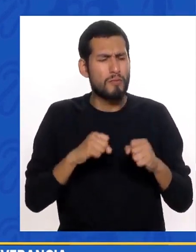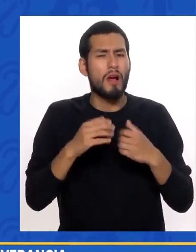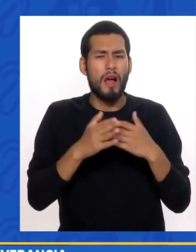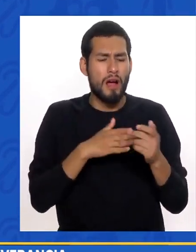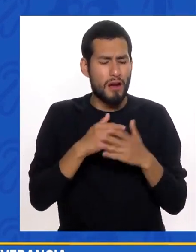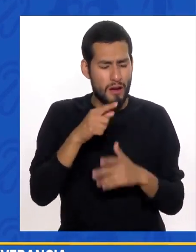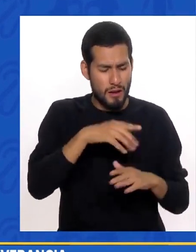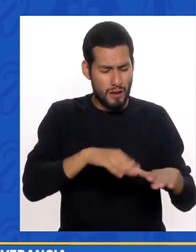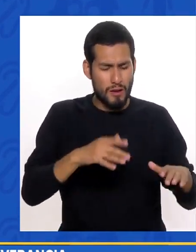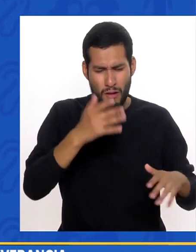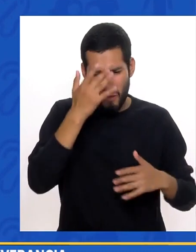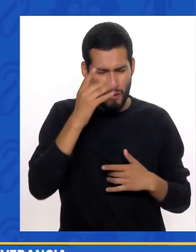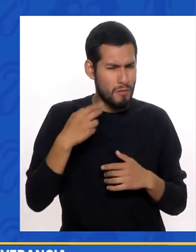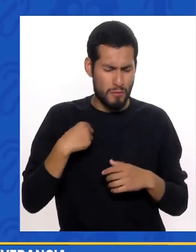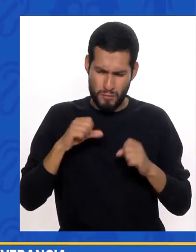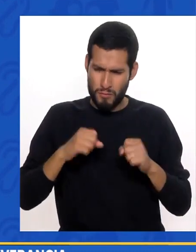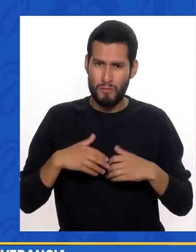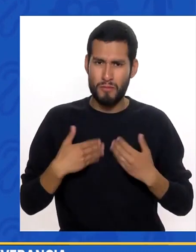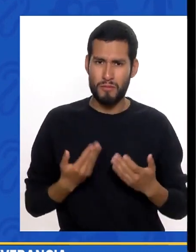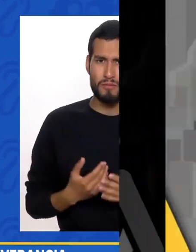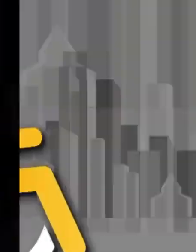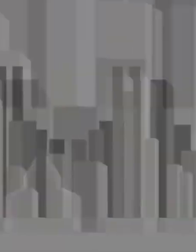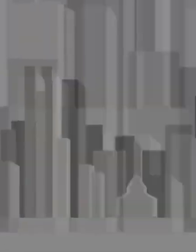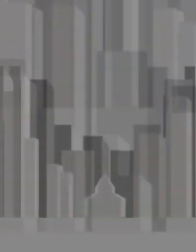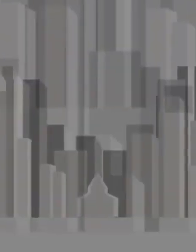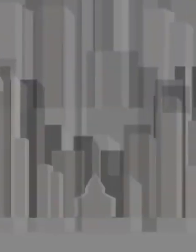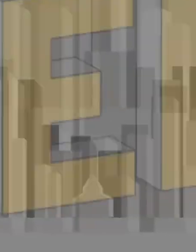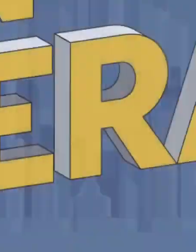pesar de que Nuestros hijos Tengan diagnósticos Nosotros podemos